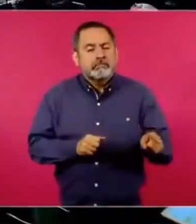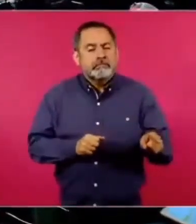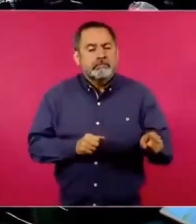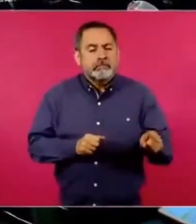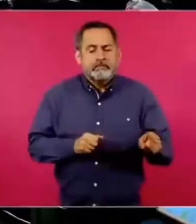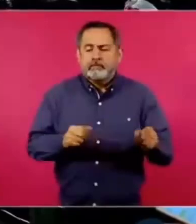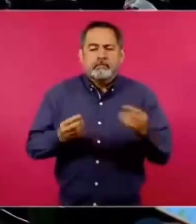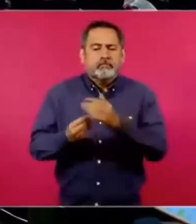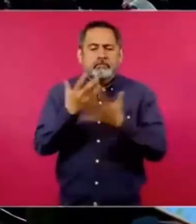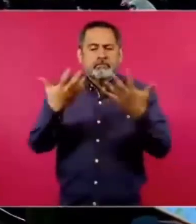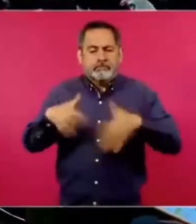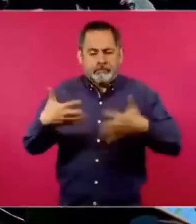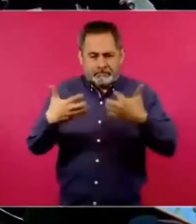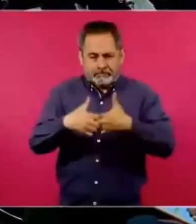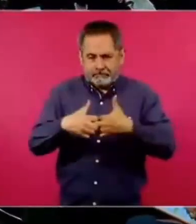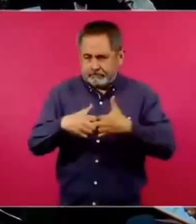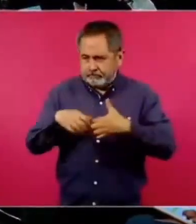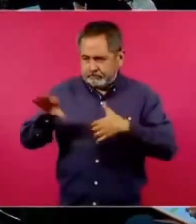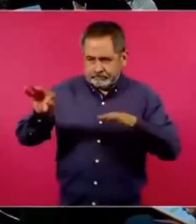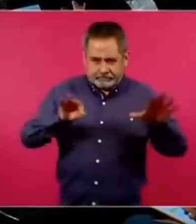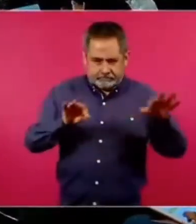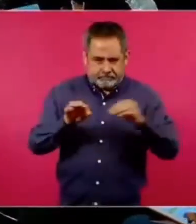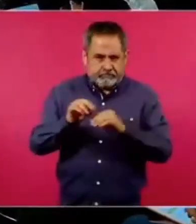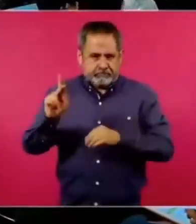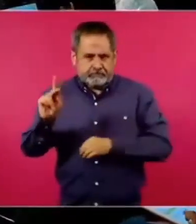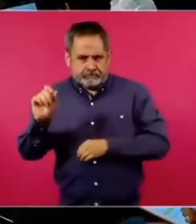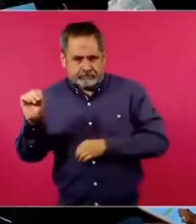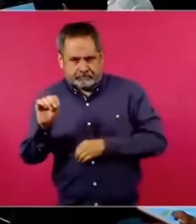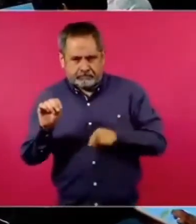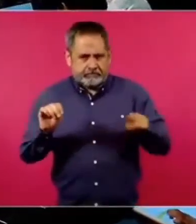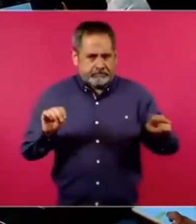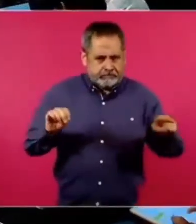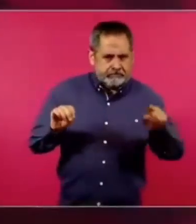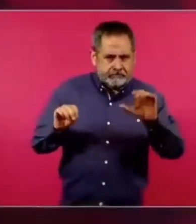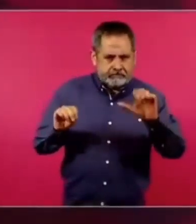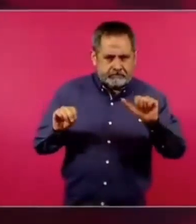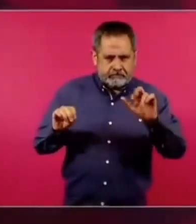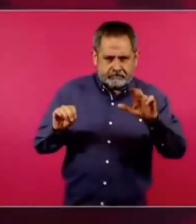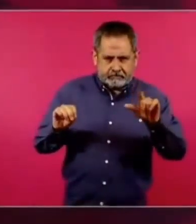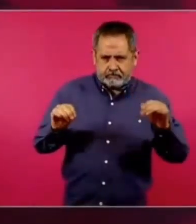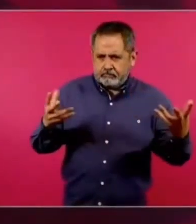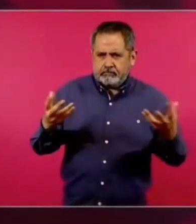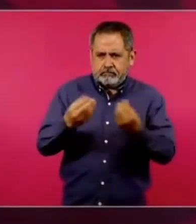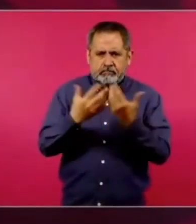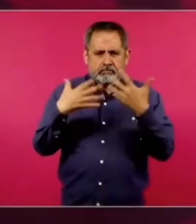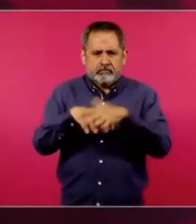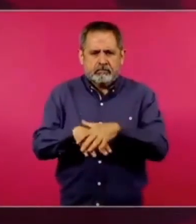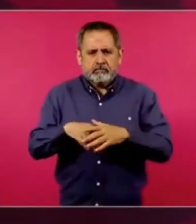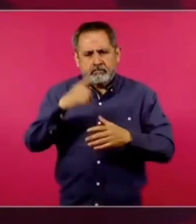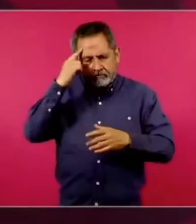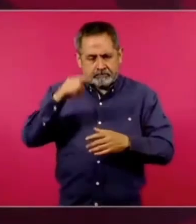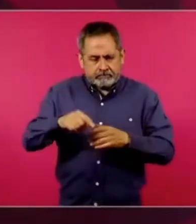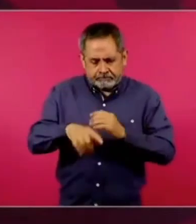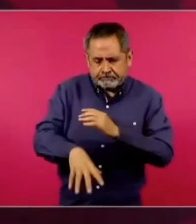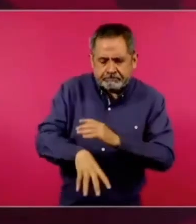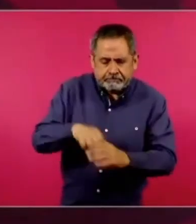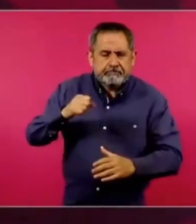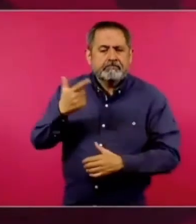empresa mixta con Pemex para la extracción de gas.